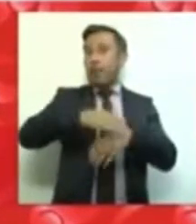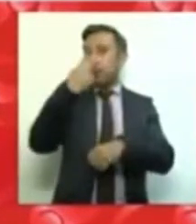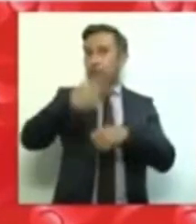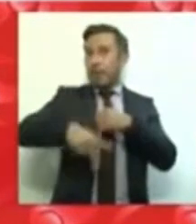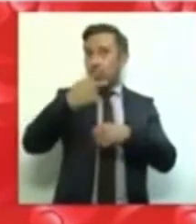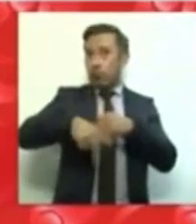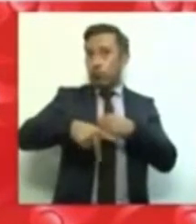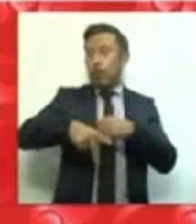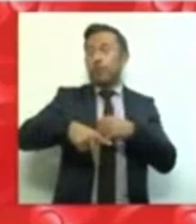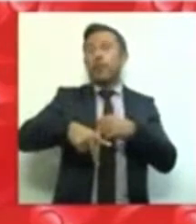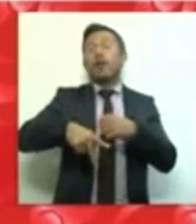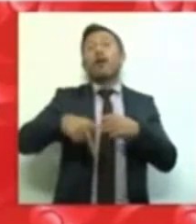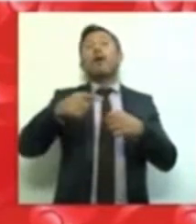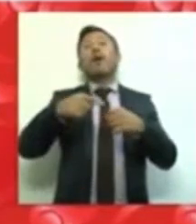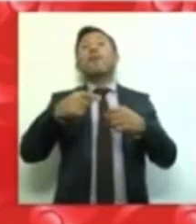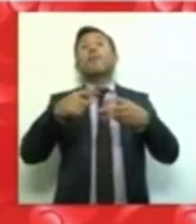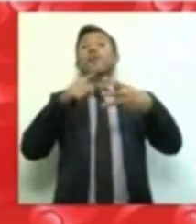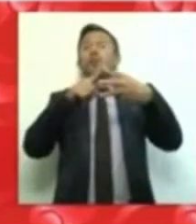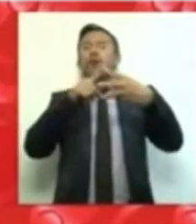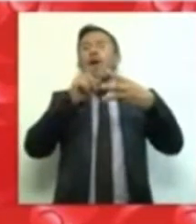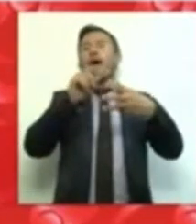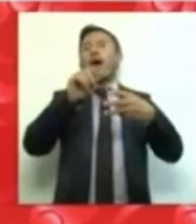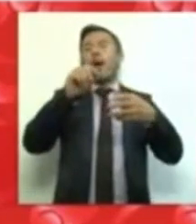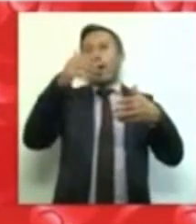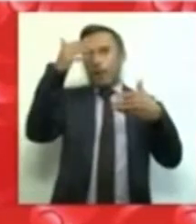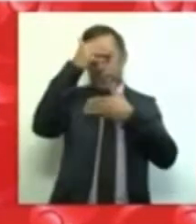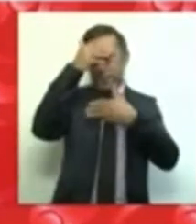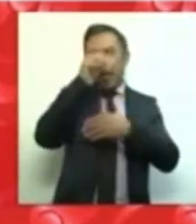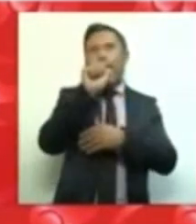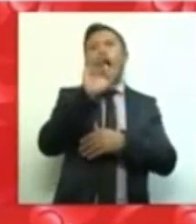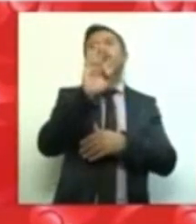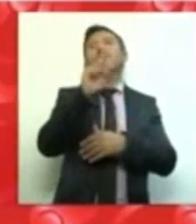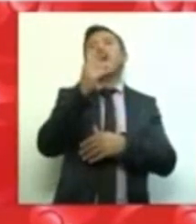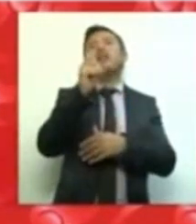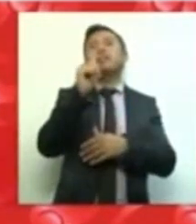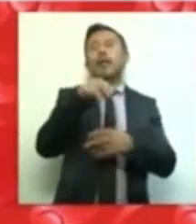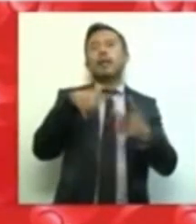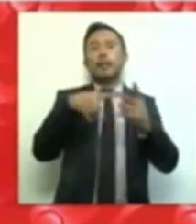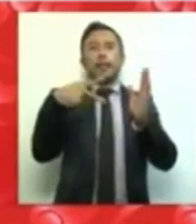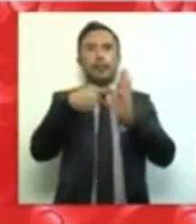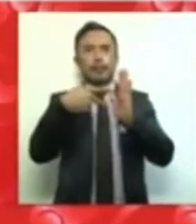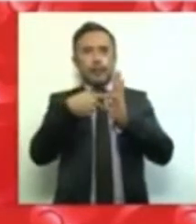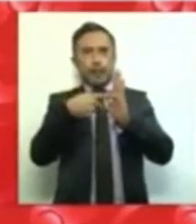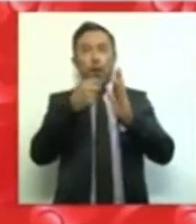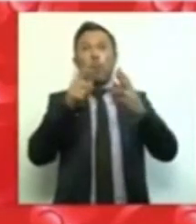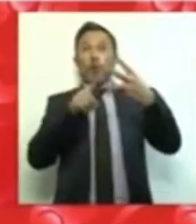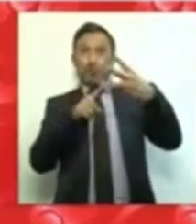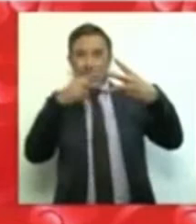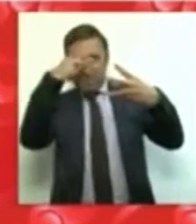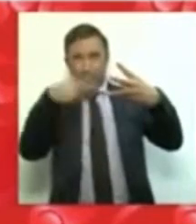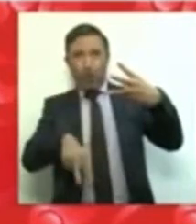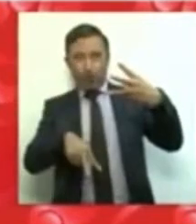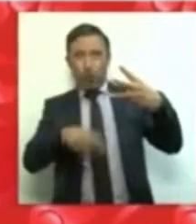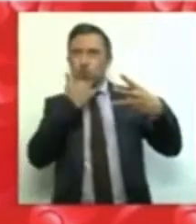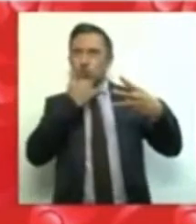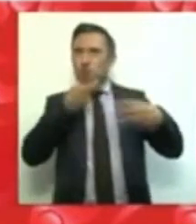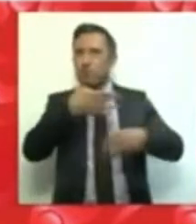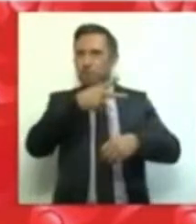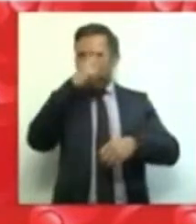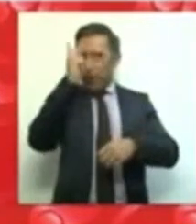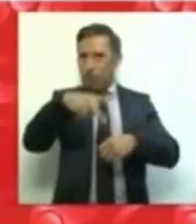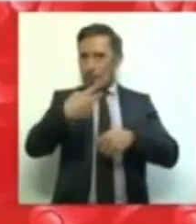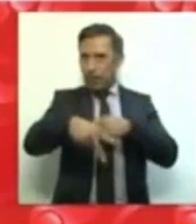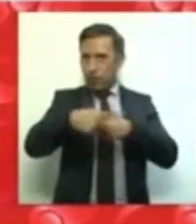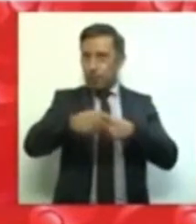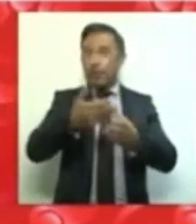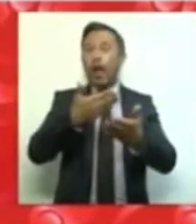Afganistán y Siria. Tan sólo desde que comenzó este sexenio van 17 periodistas asesinados.